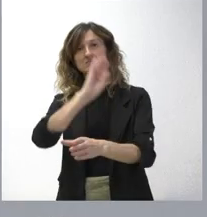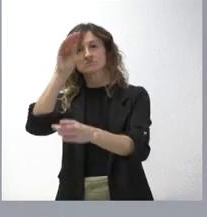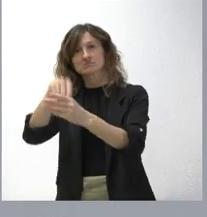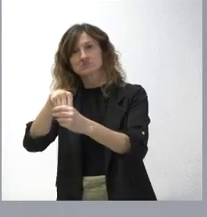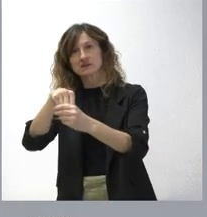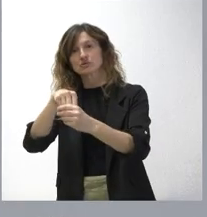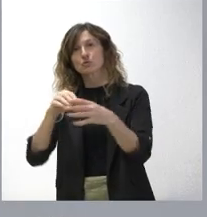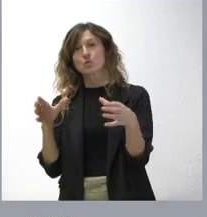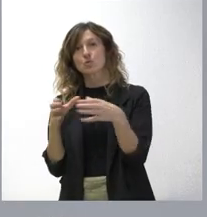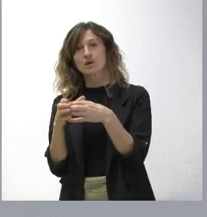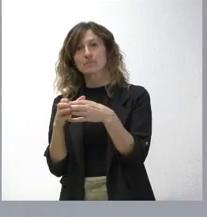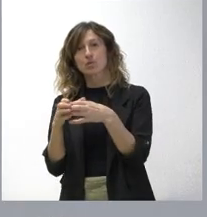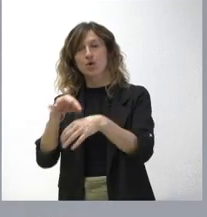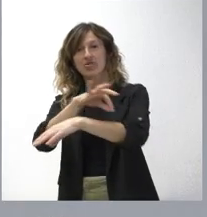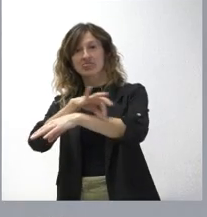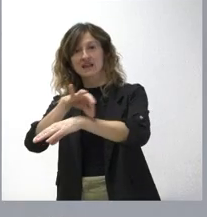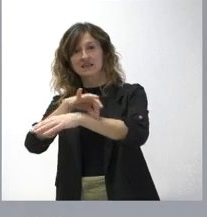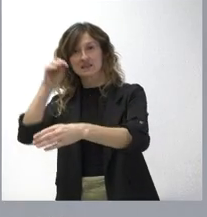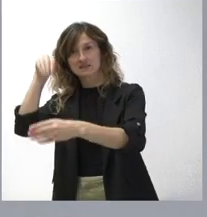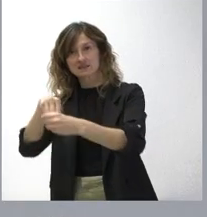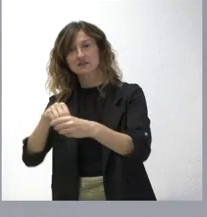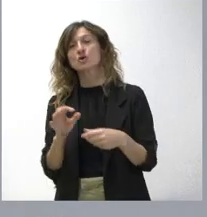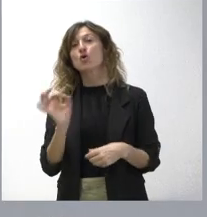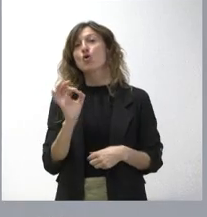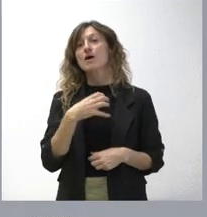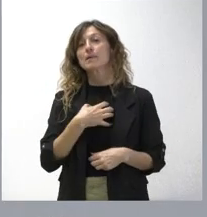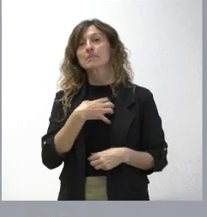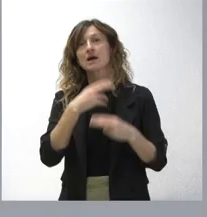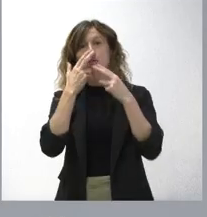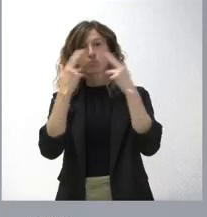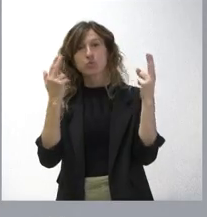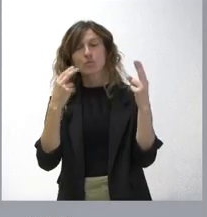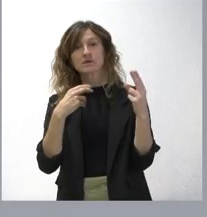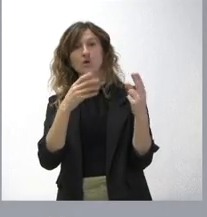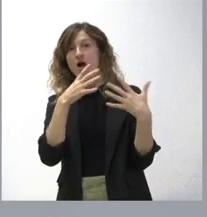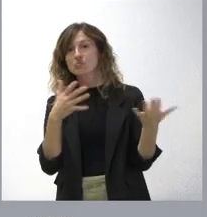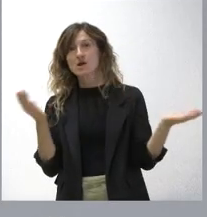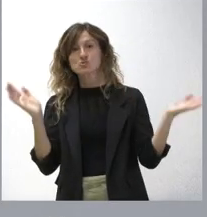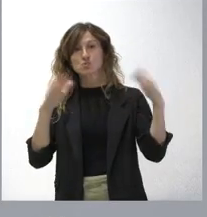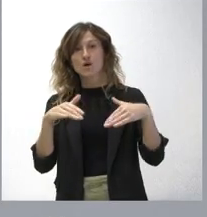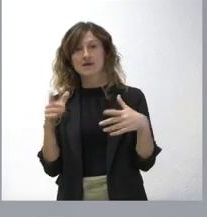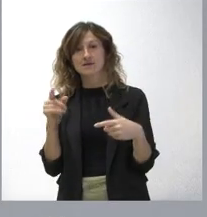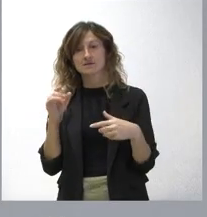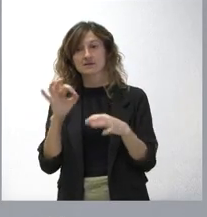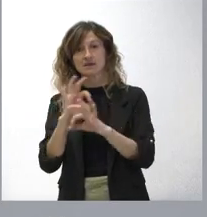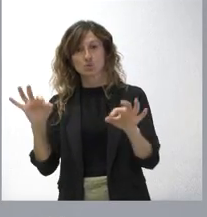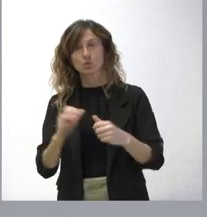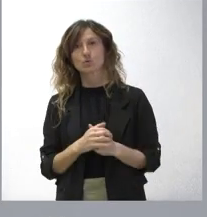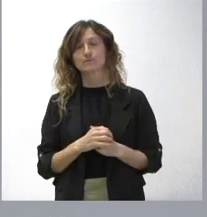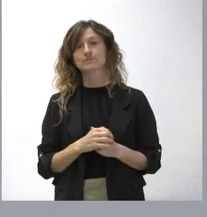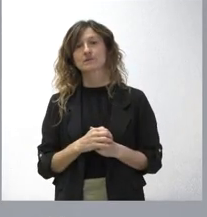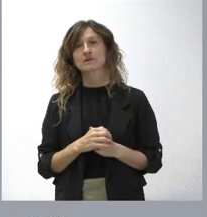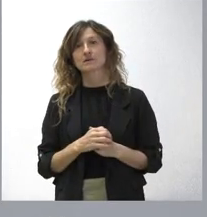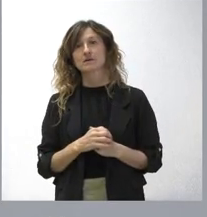delineantes, o bien porque no hay ningún empleado público funcionario en la actualidad en ese cuerpo. Así nos ocurre,